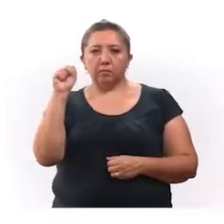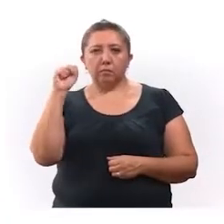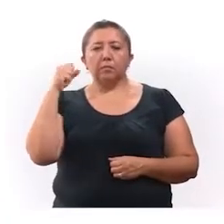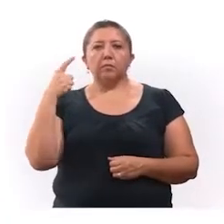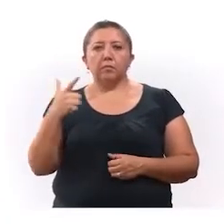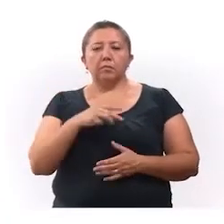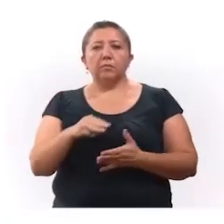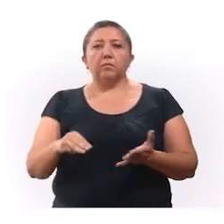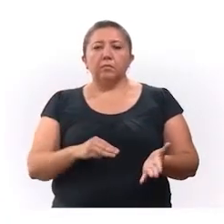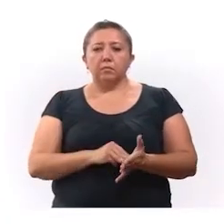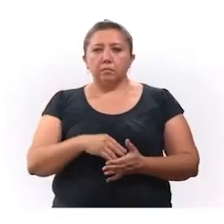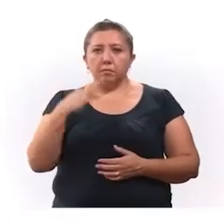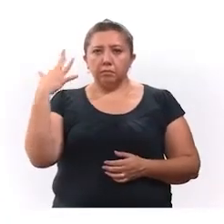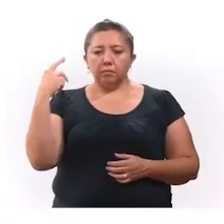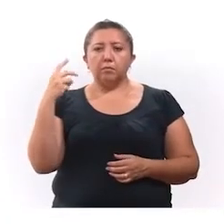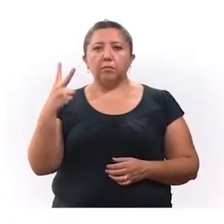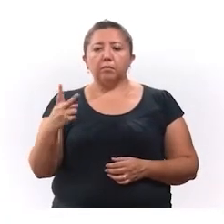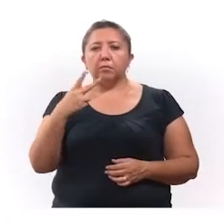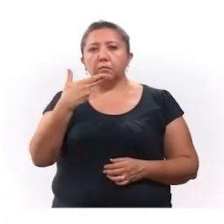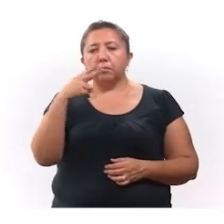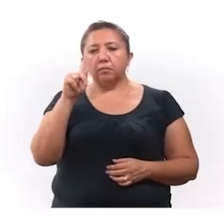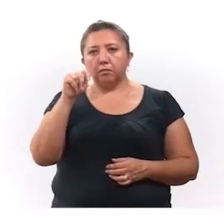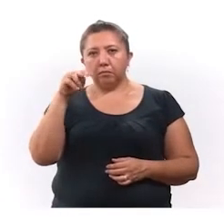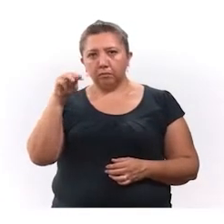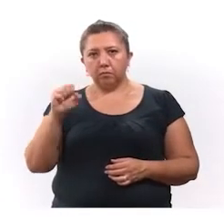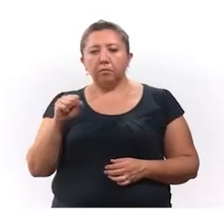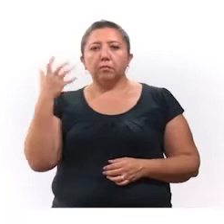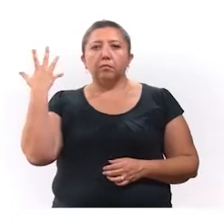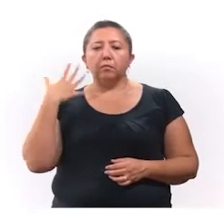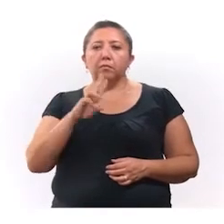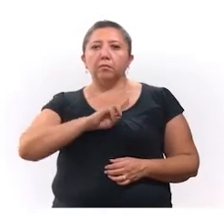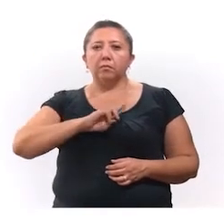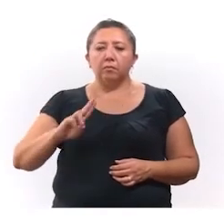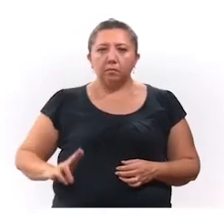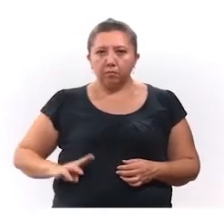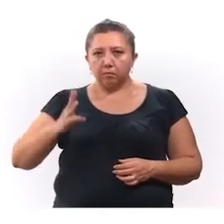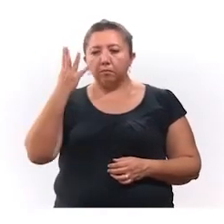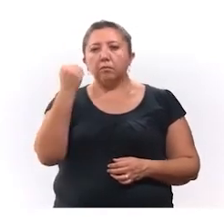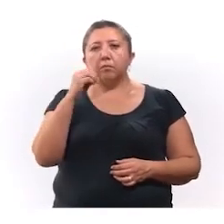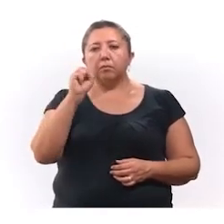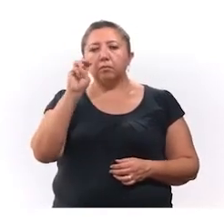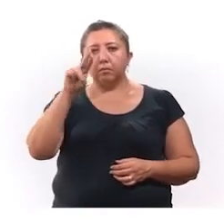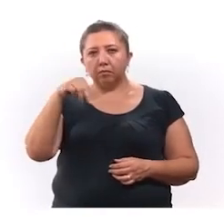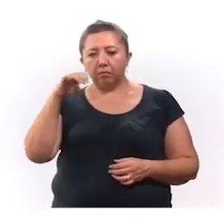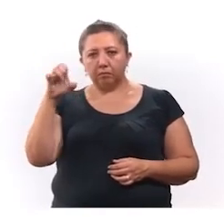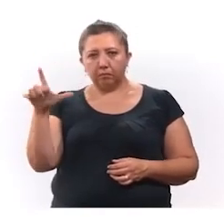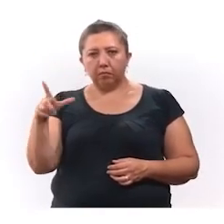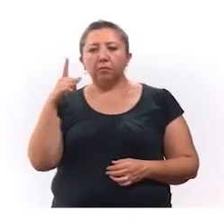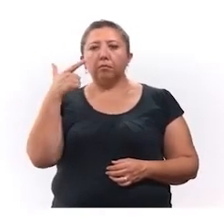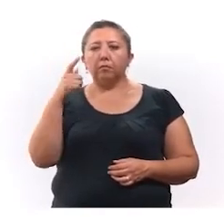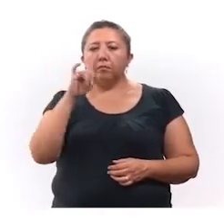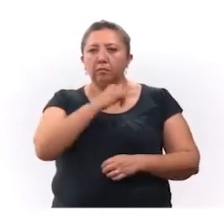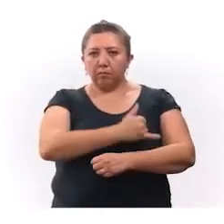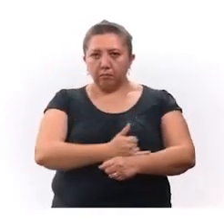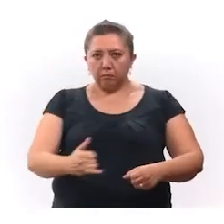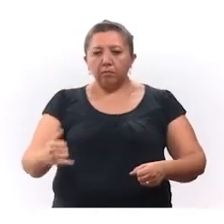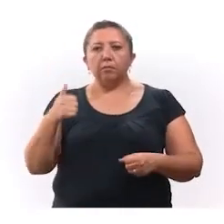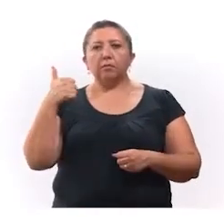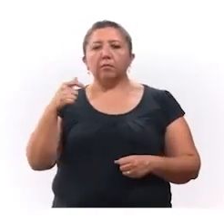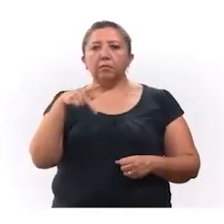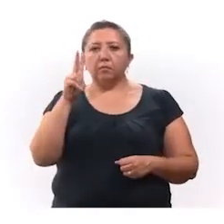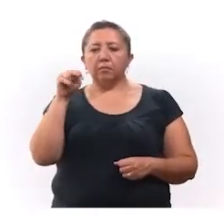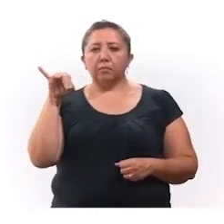267 en Mérida, 52 en Kunukmá, 10 en Umán, 9 en Samajil, 7 en Isamal, 6 en